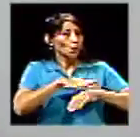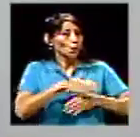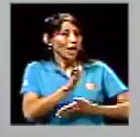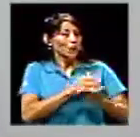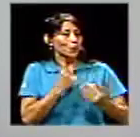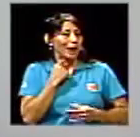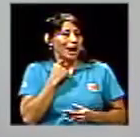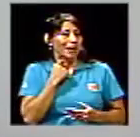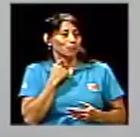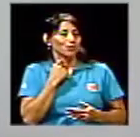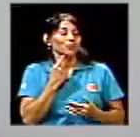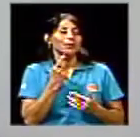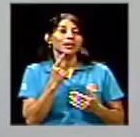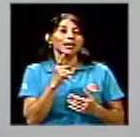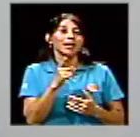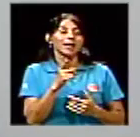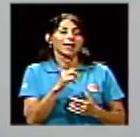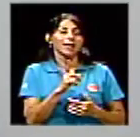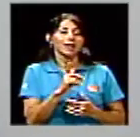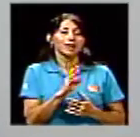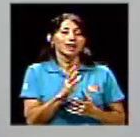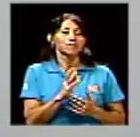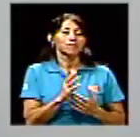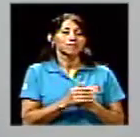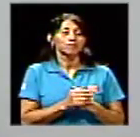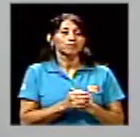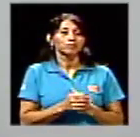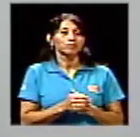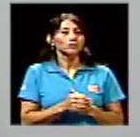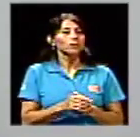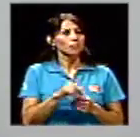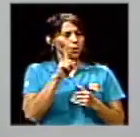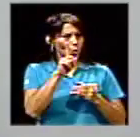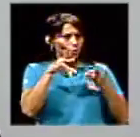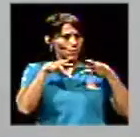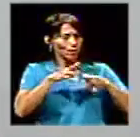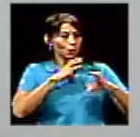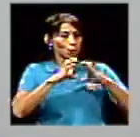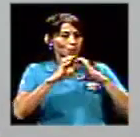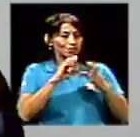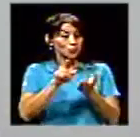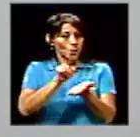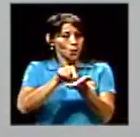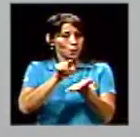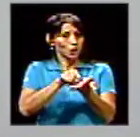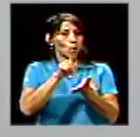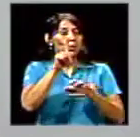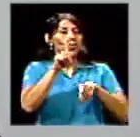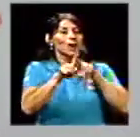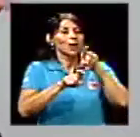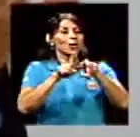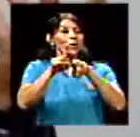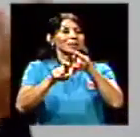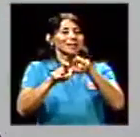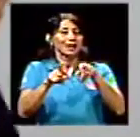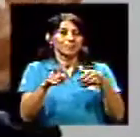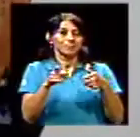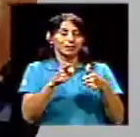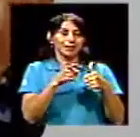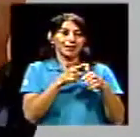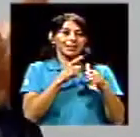uno de los medios publicaba una encuesta que era de entrevista personal y otro